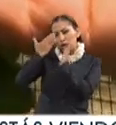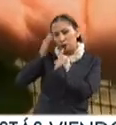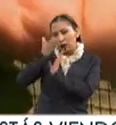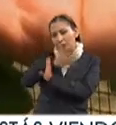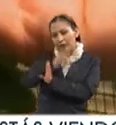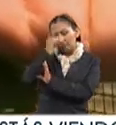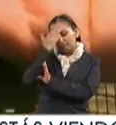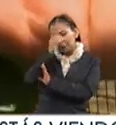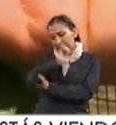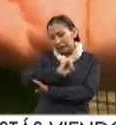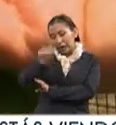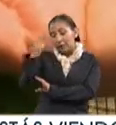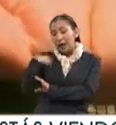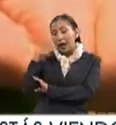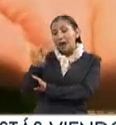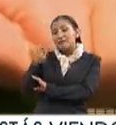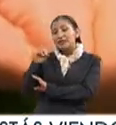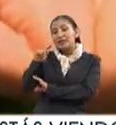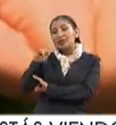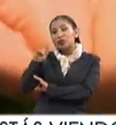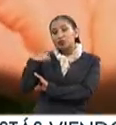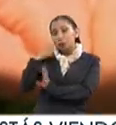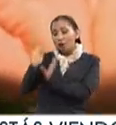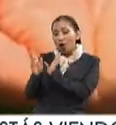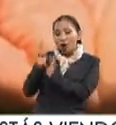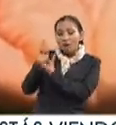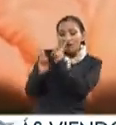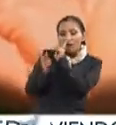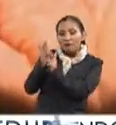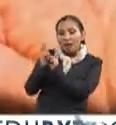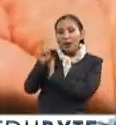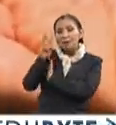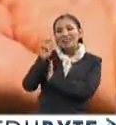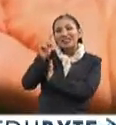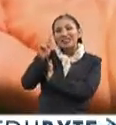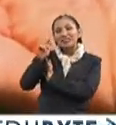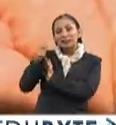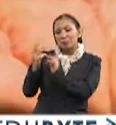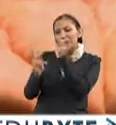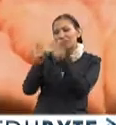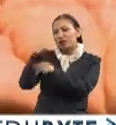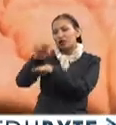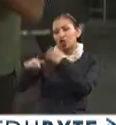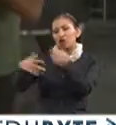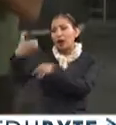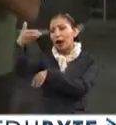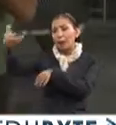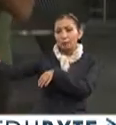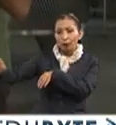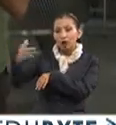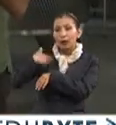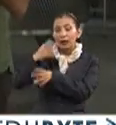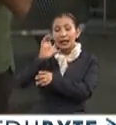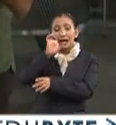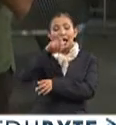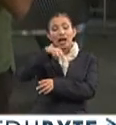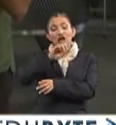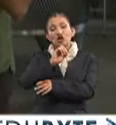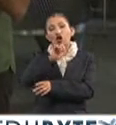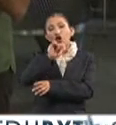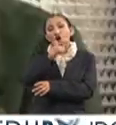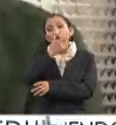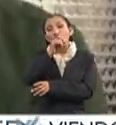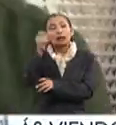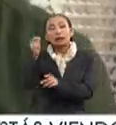se ha especializado en la viticultura, el estudio de las vitáceas, vitis vinífera y todo lo que sucede en el campo. Y el enólogo es la